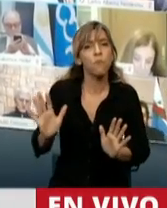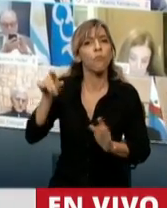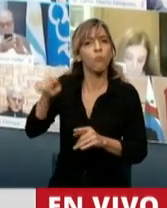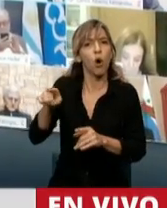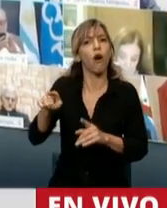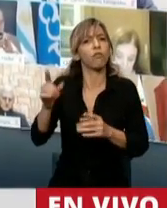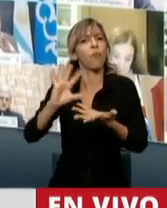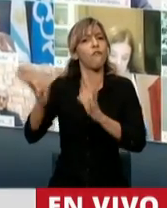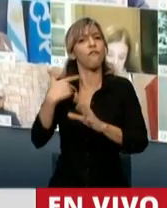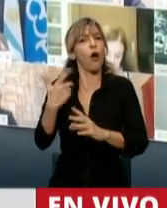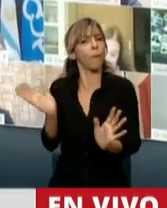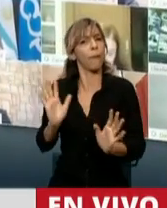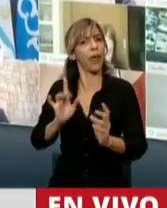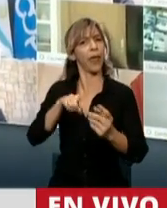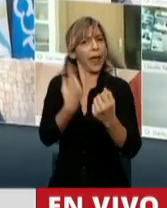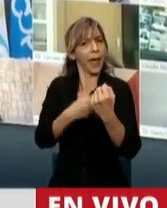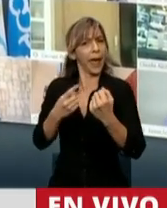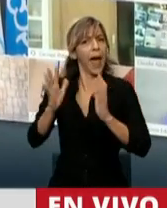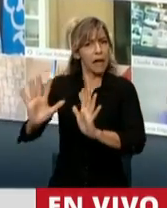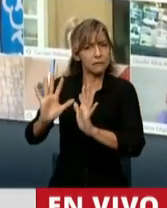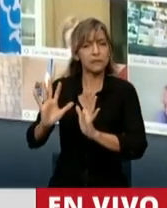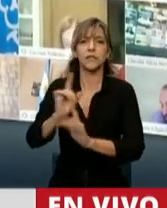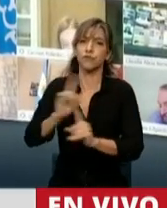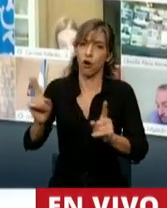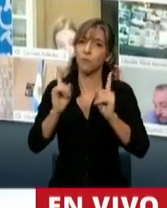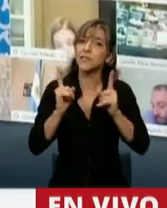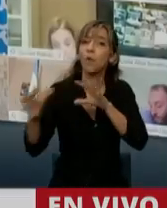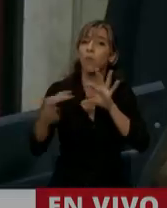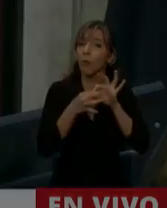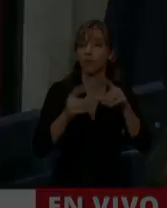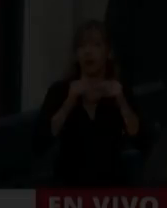que está contenida en el artículo 4. Gracias, señor presidente. Gracias, diputado.